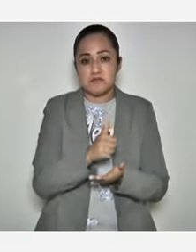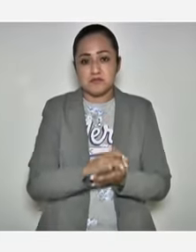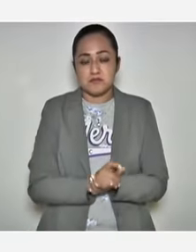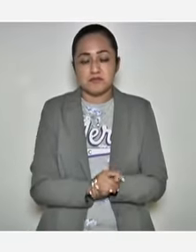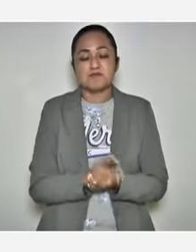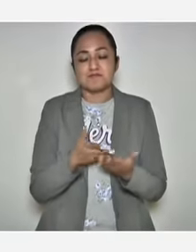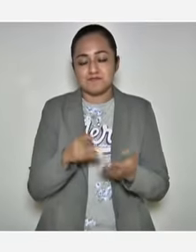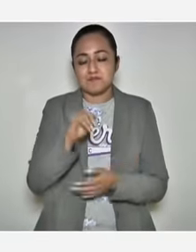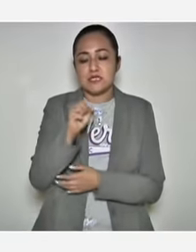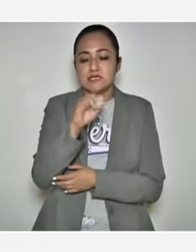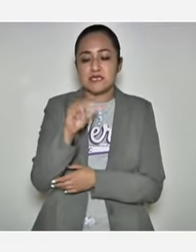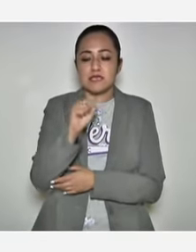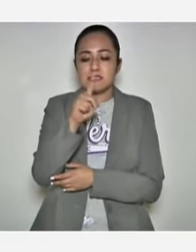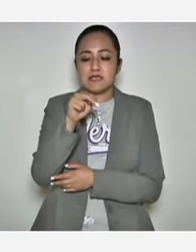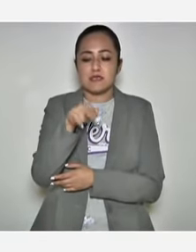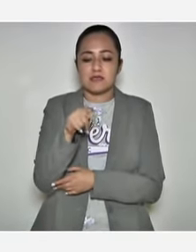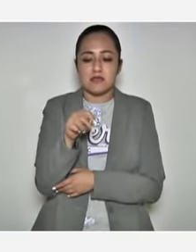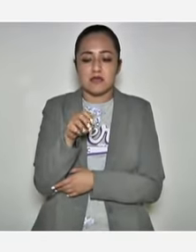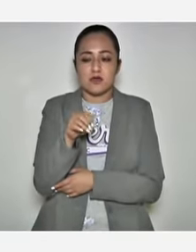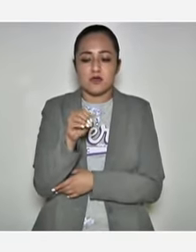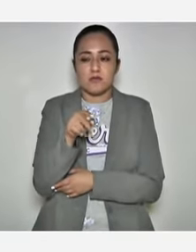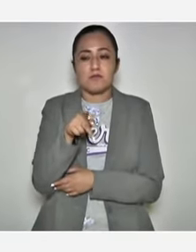Ahora sí, Jessica Centeno, periódico central.